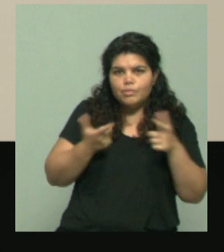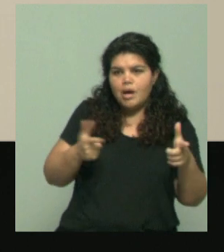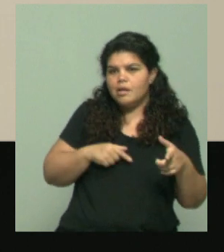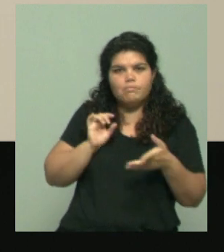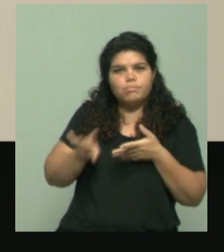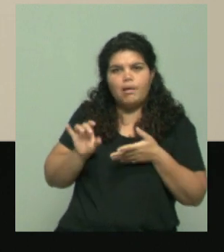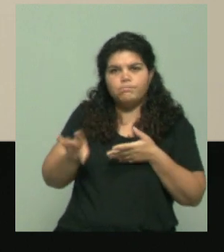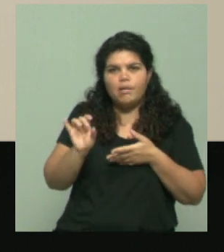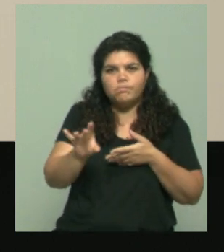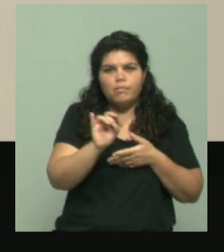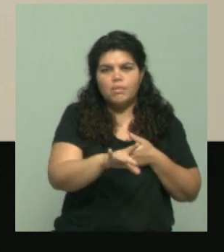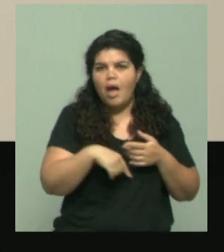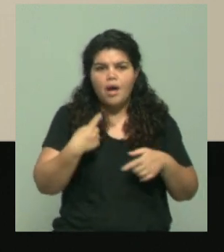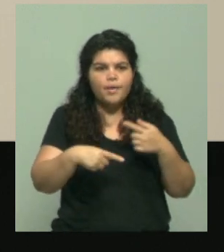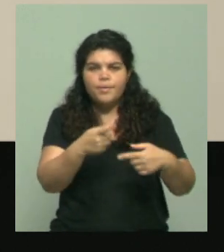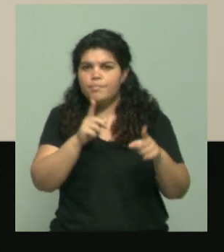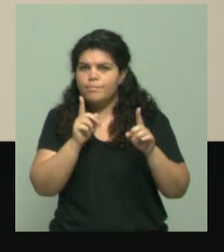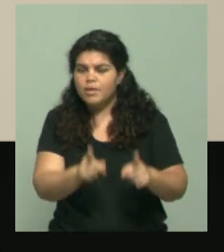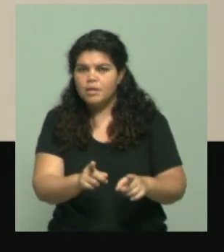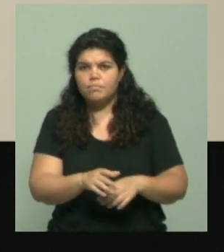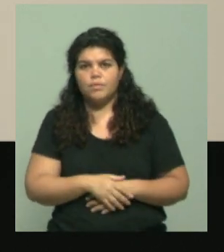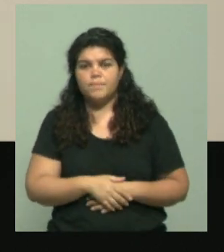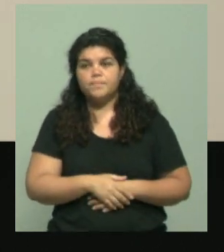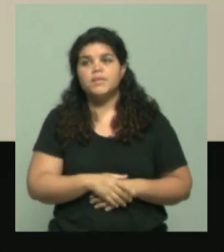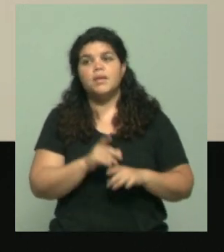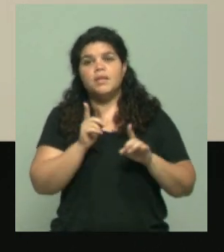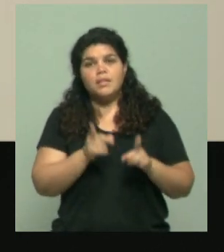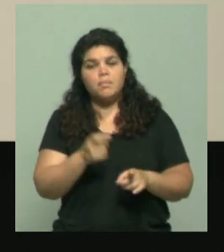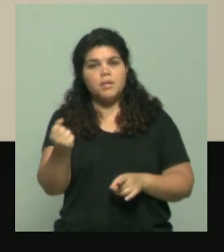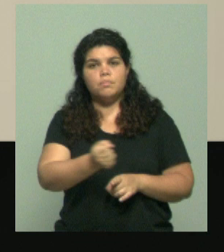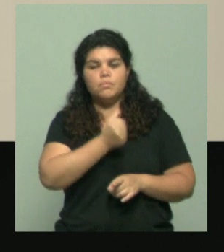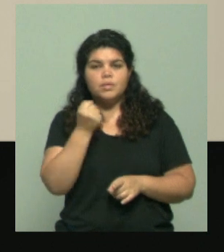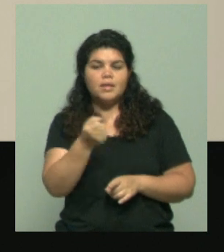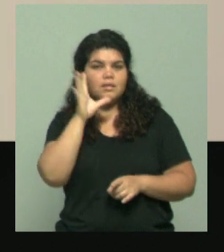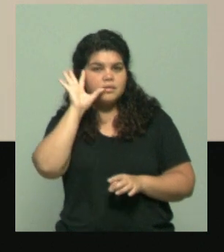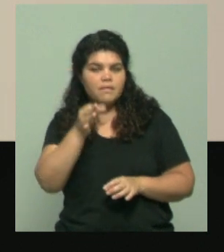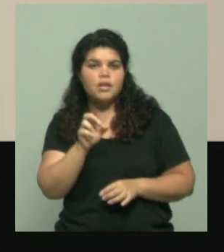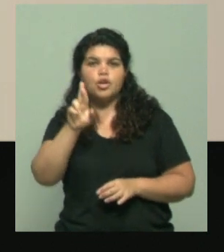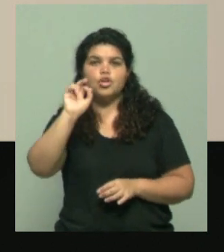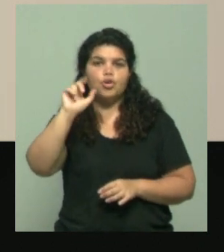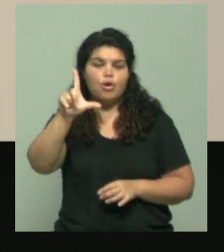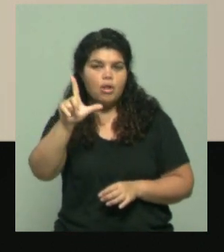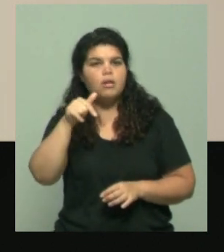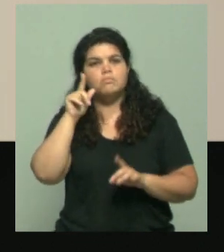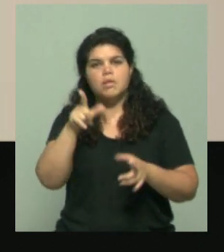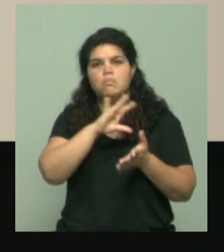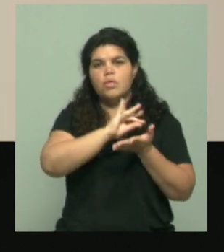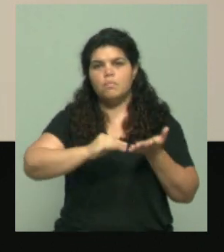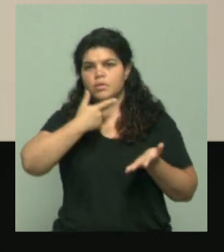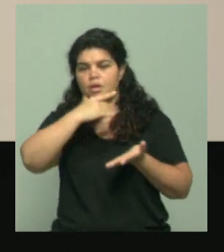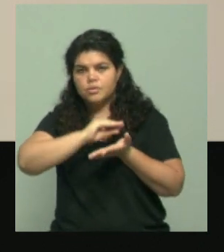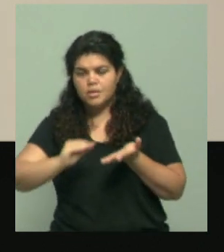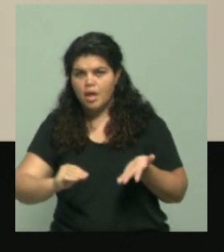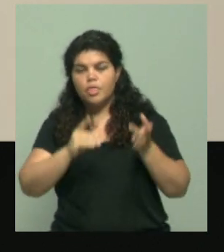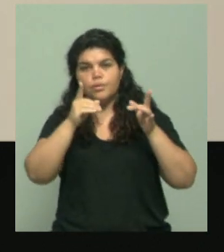en materia de relaciones internacionales, a eso potenciarlos con los roles institucionales que pone a disposición tanto el Senado como diputados, dar las